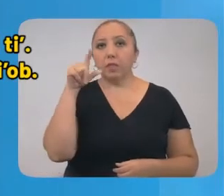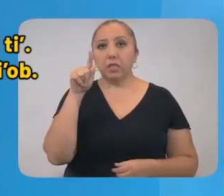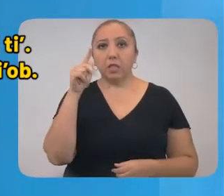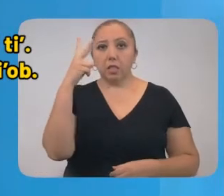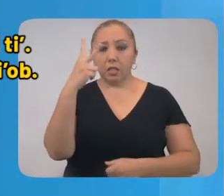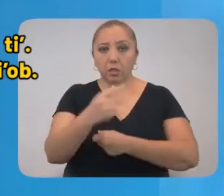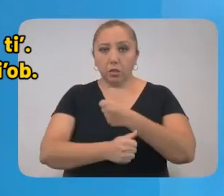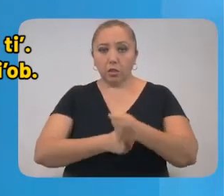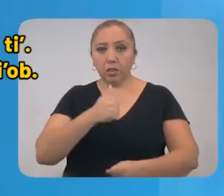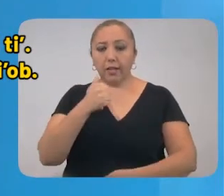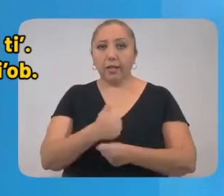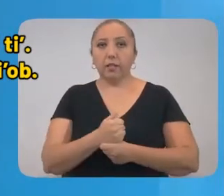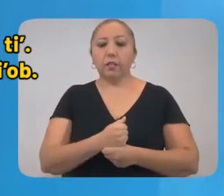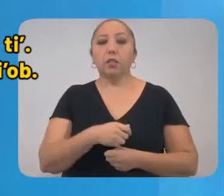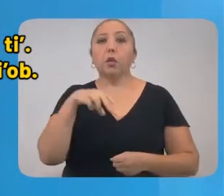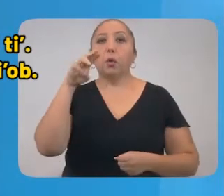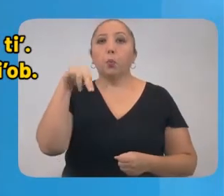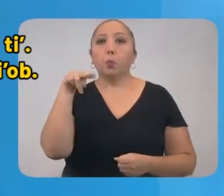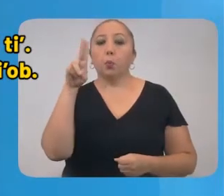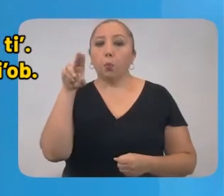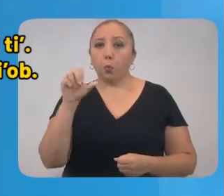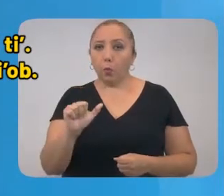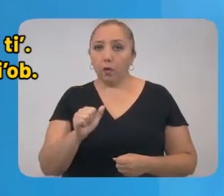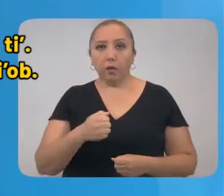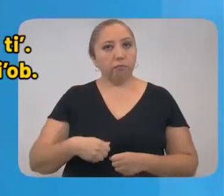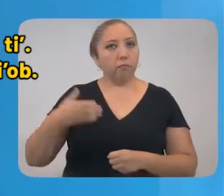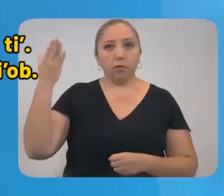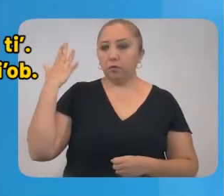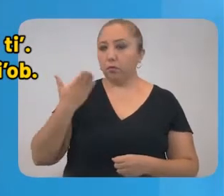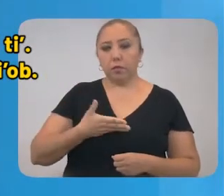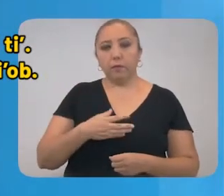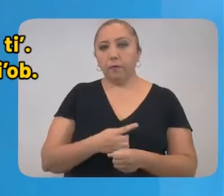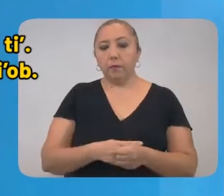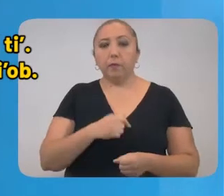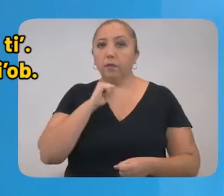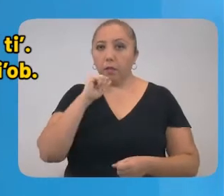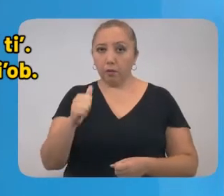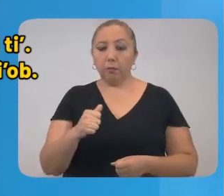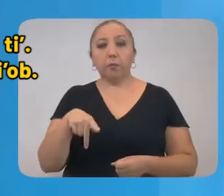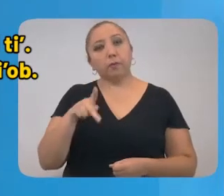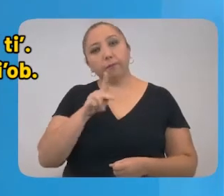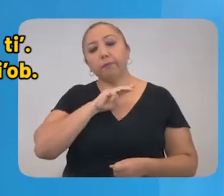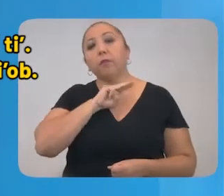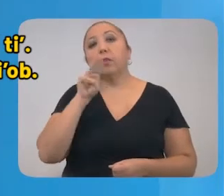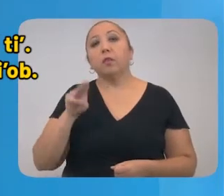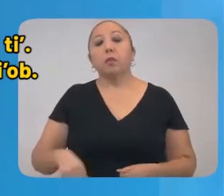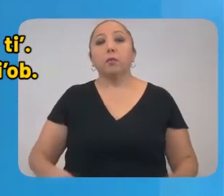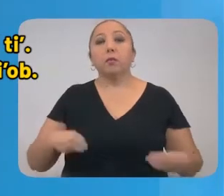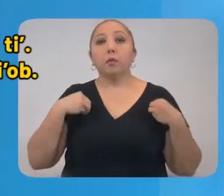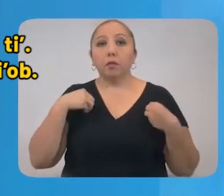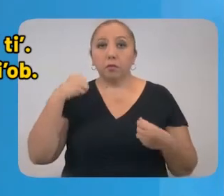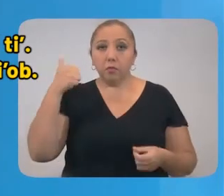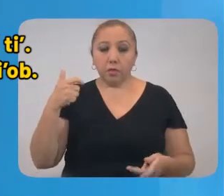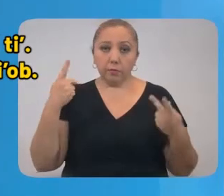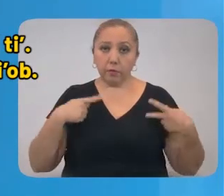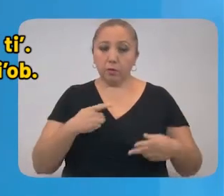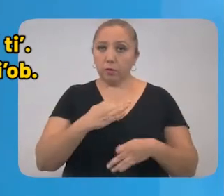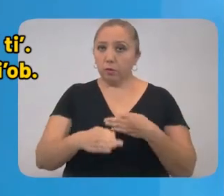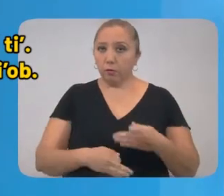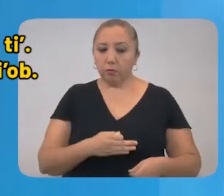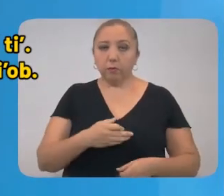72 años de edad, de Muna, sin reporte de antecedentes médicos. El paciente convivía con 6 contactos, todos